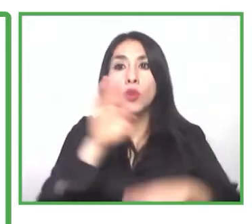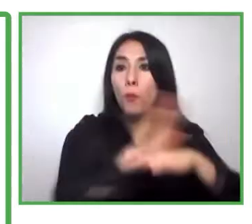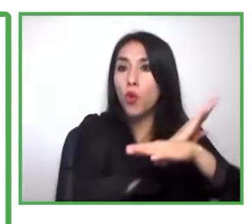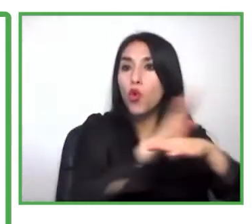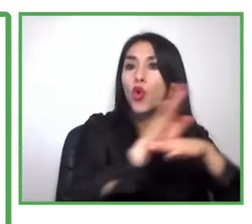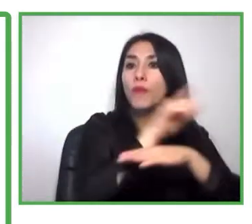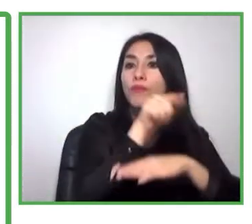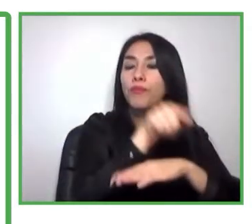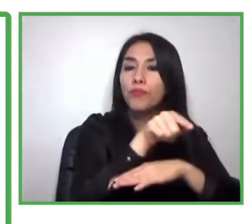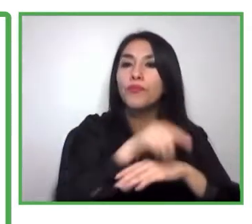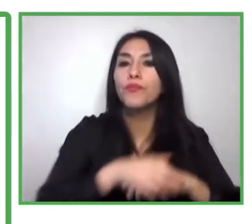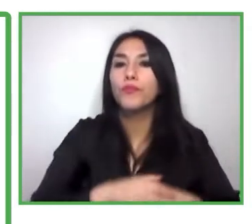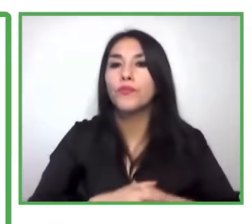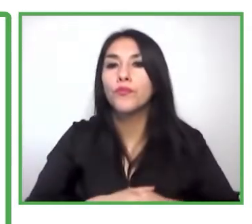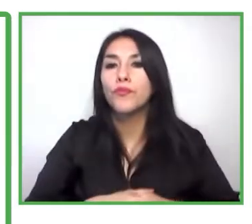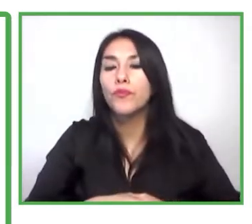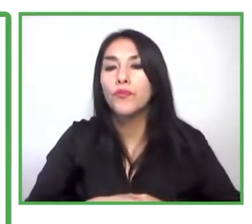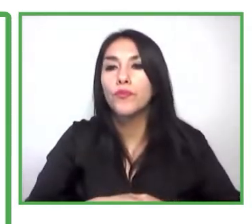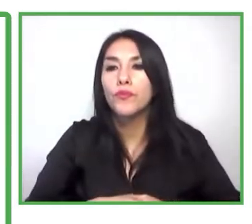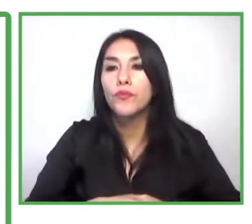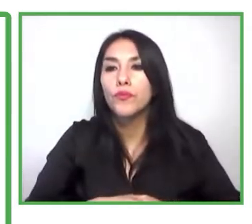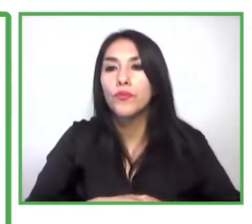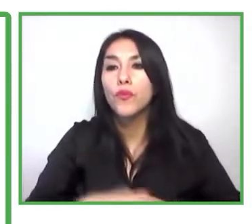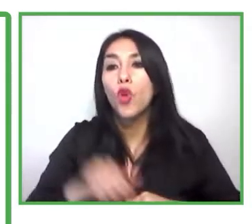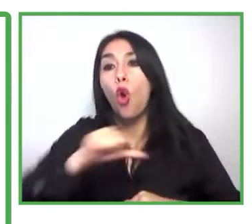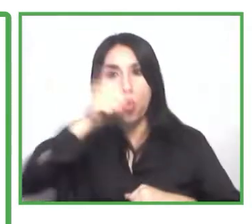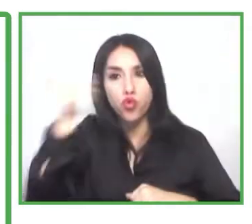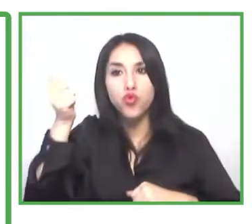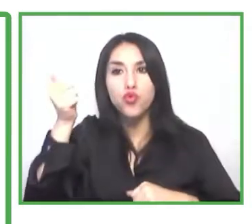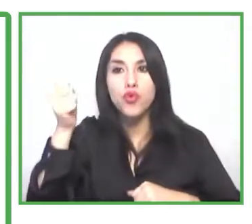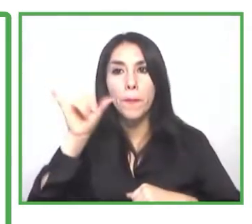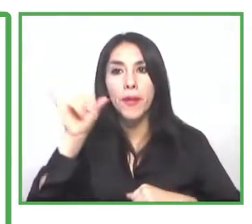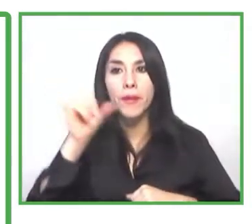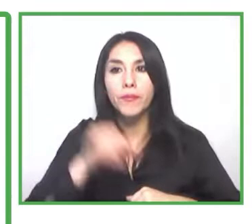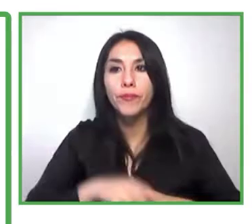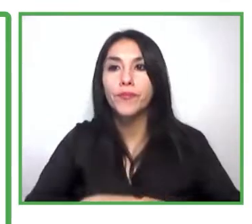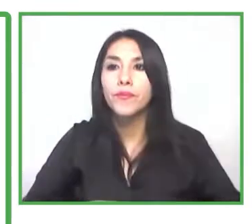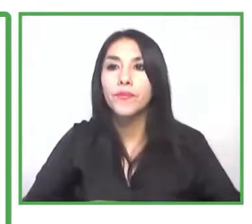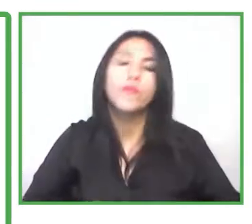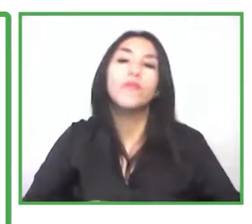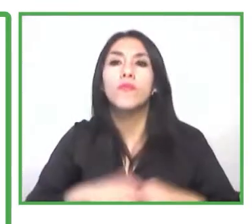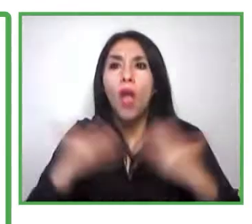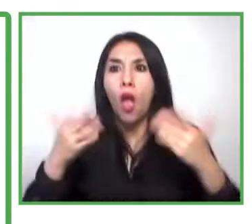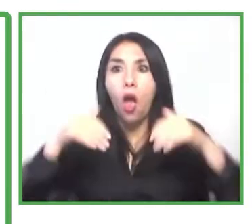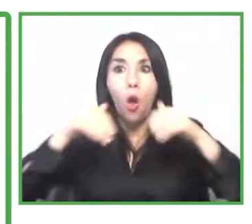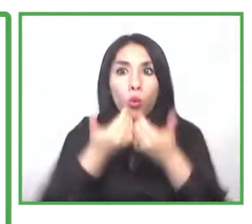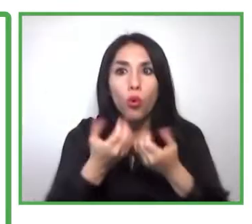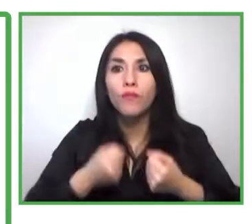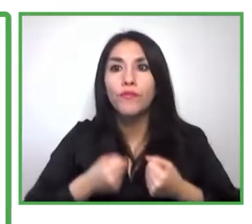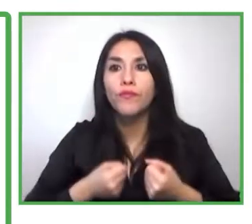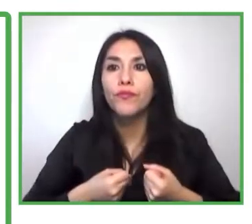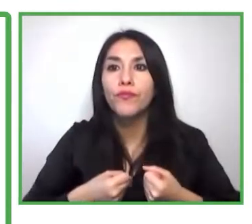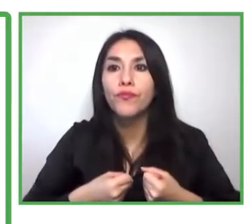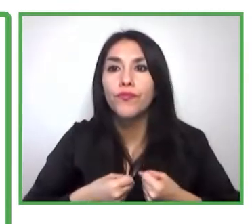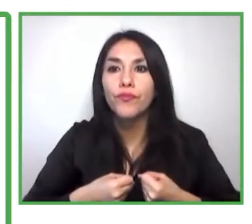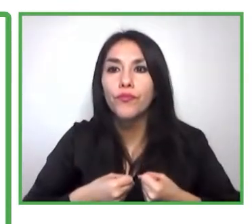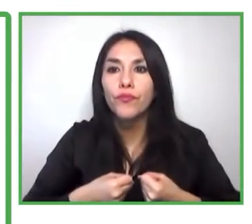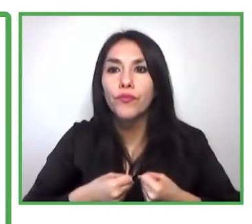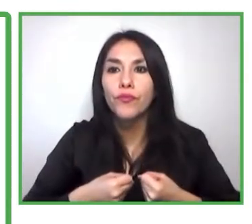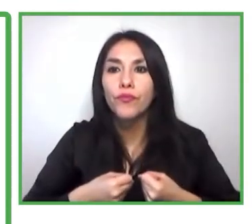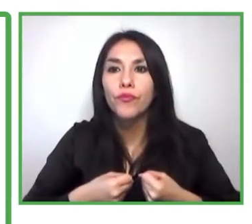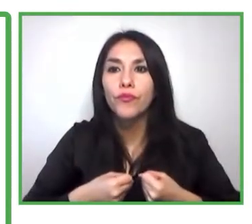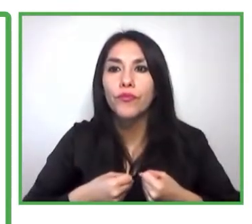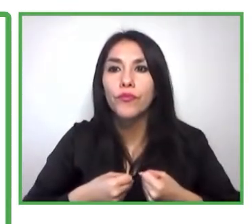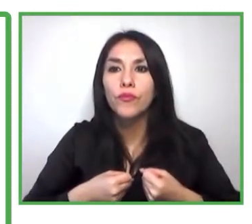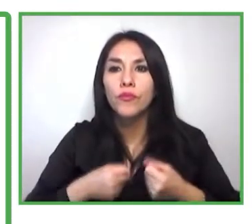cuáles son los ajustes que requiere la persona para desempeñar su función, su labor, desde una primera entrevista hasta